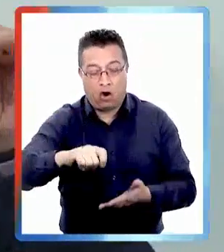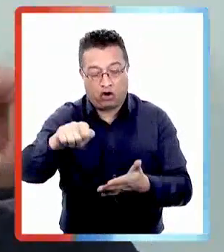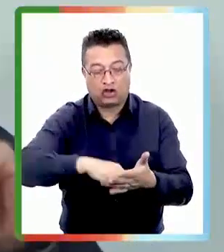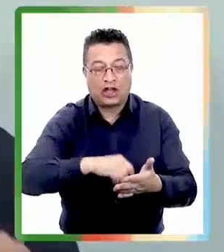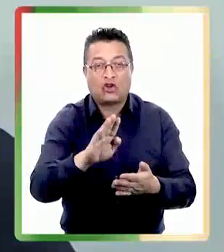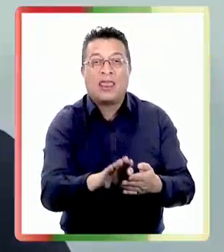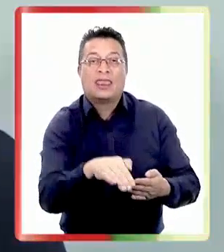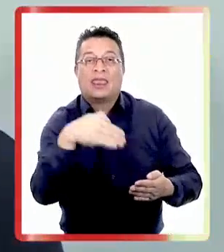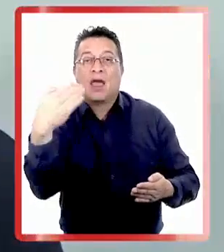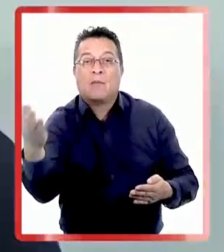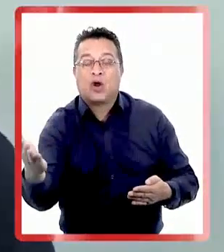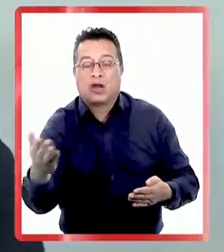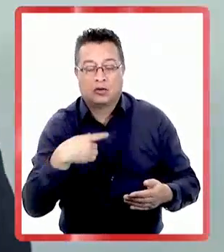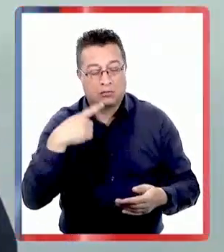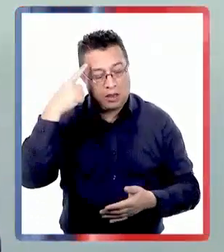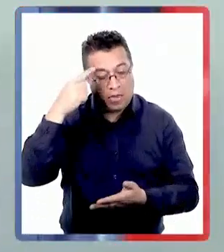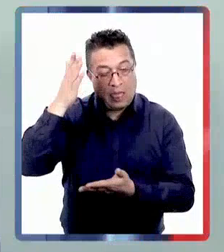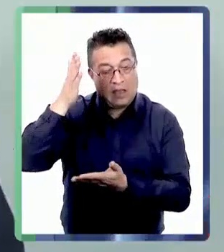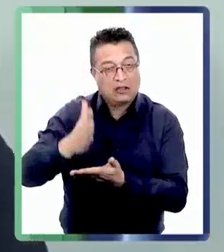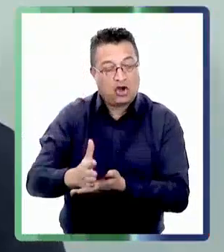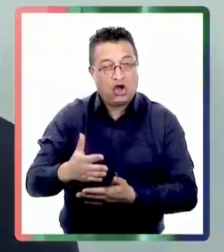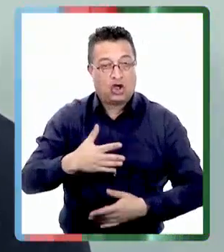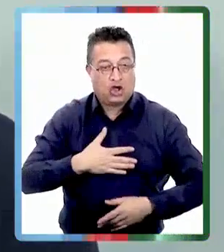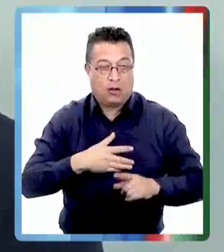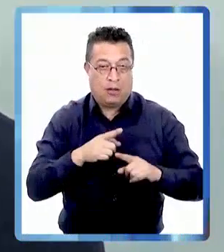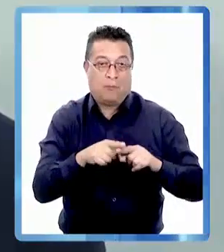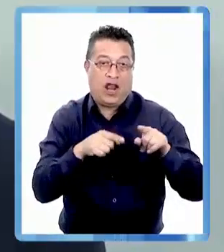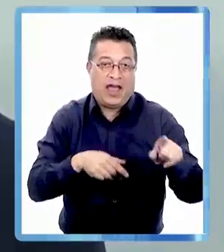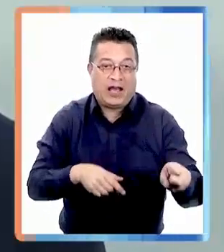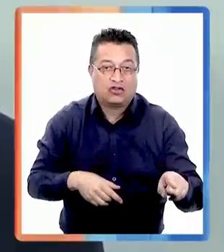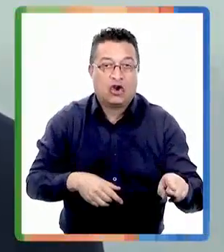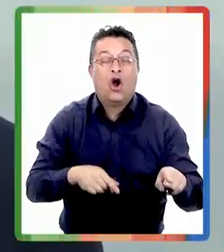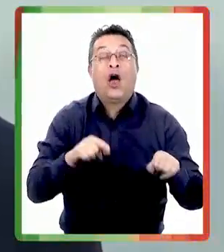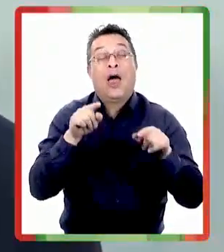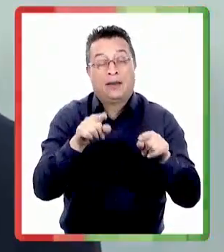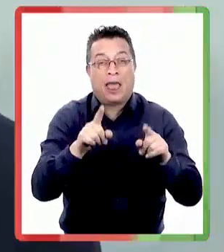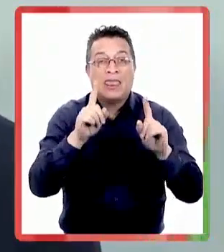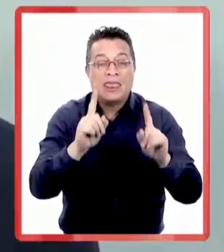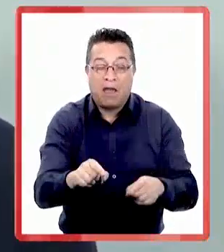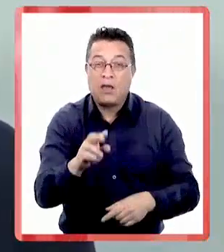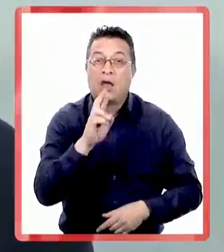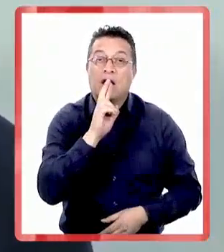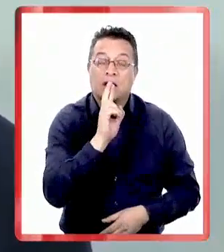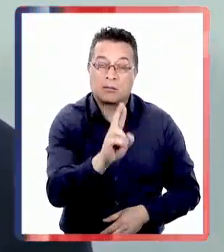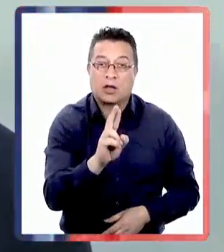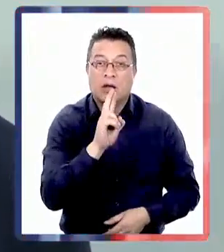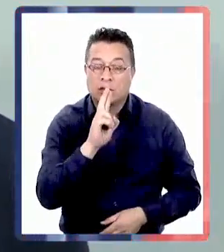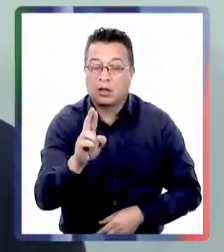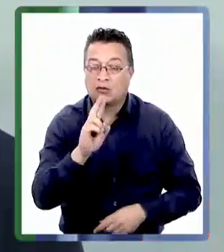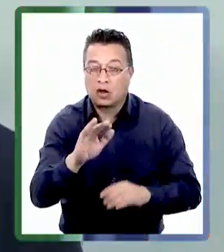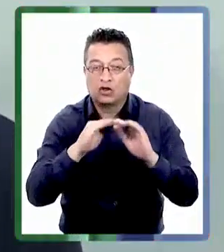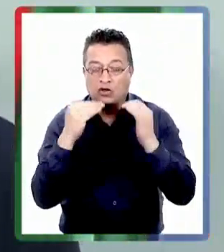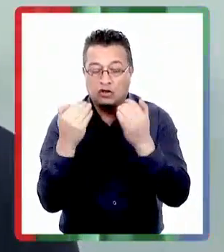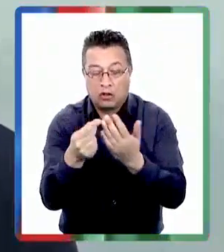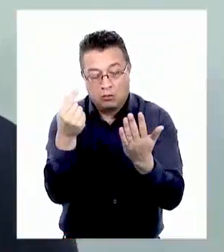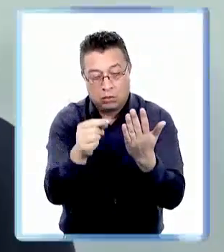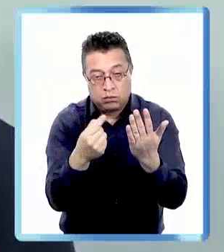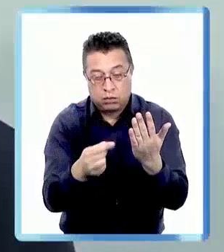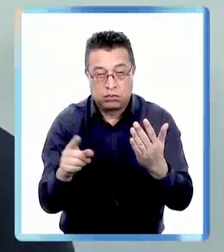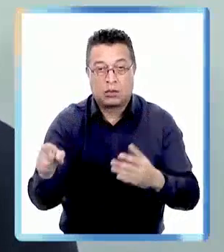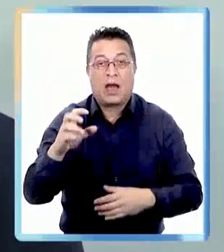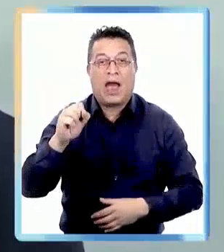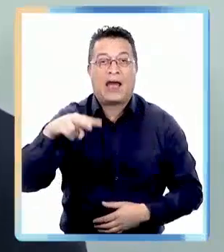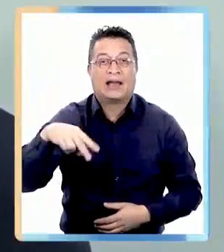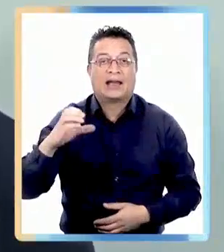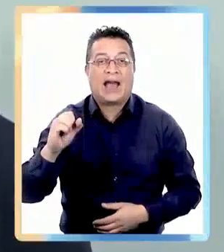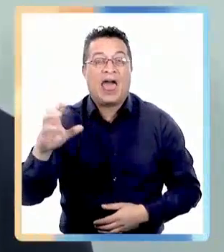después de haber tomado nosotros la decisión por ellos y tendrán que responder por las tareas específicas que le dan el